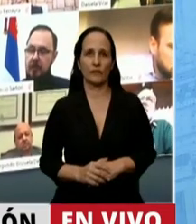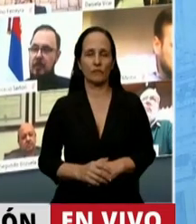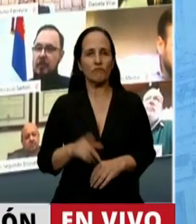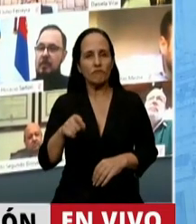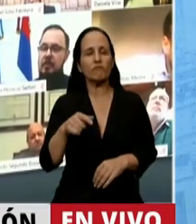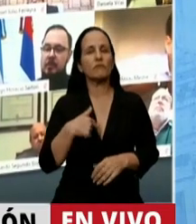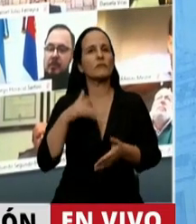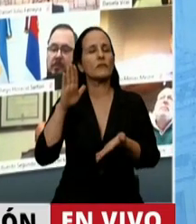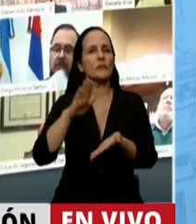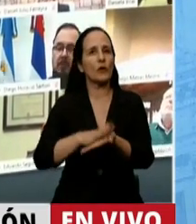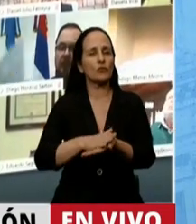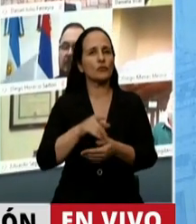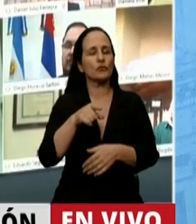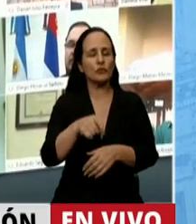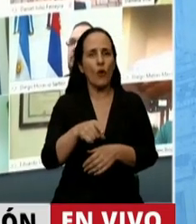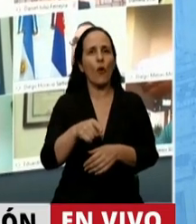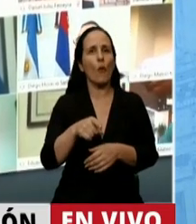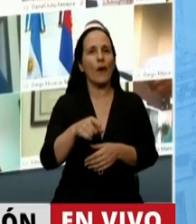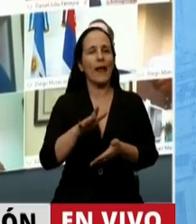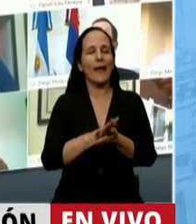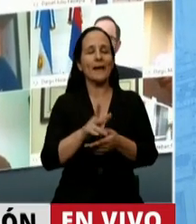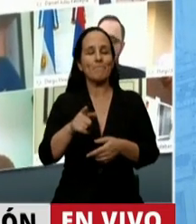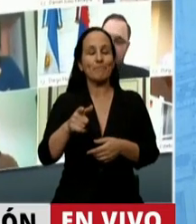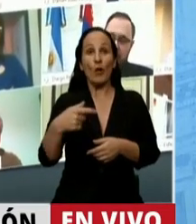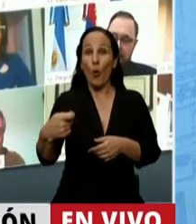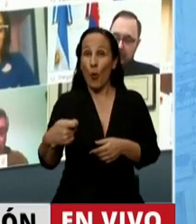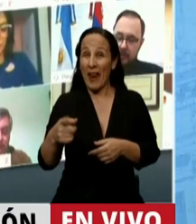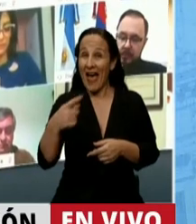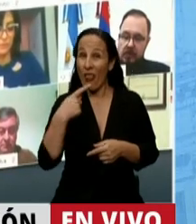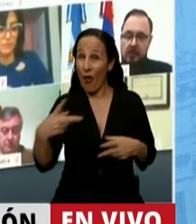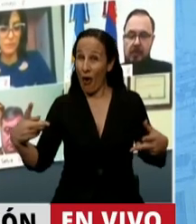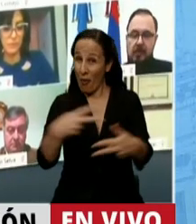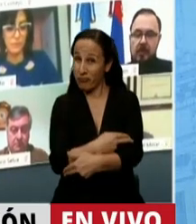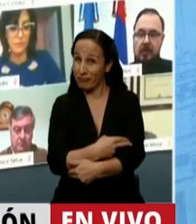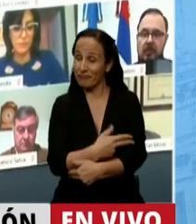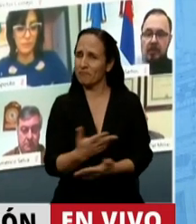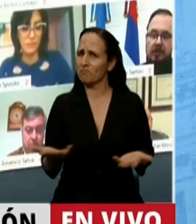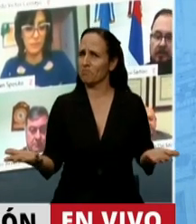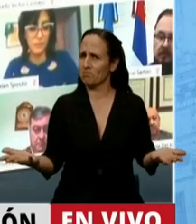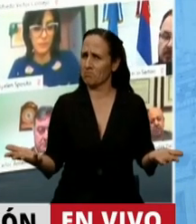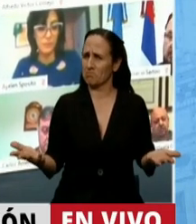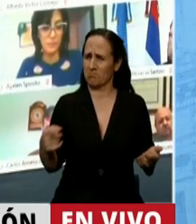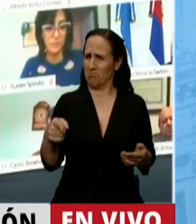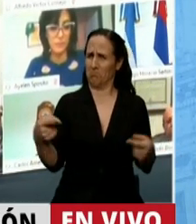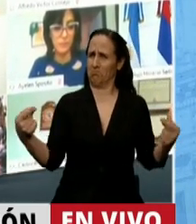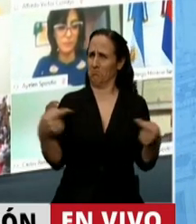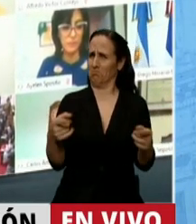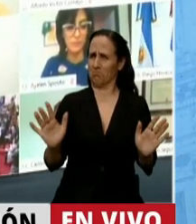Con respecto al ajuste a los jubilados, esto no se corresponde